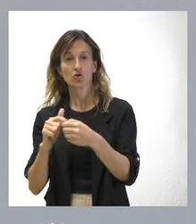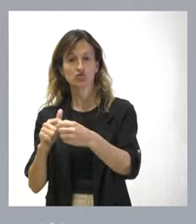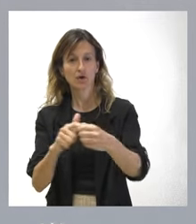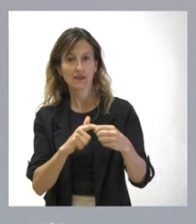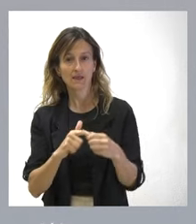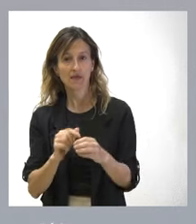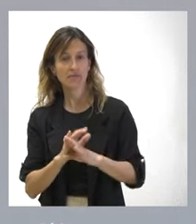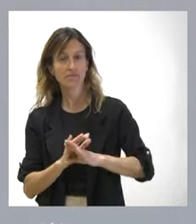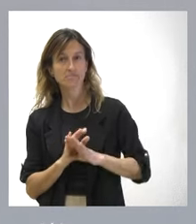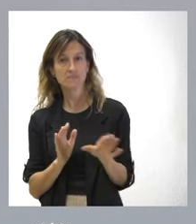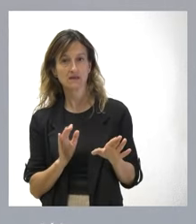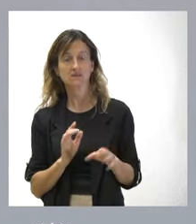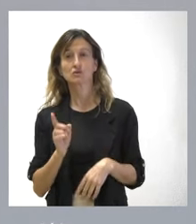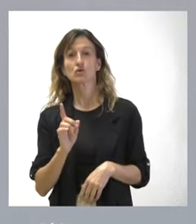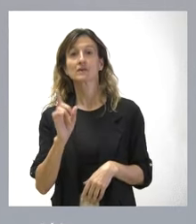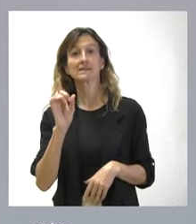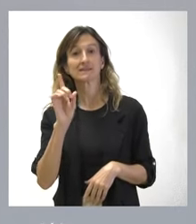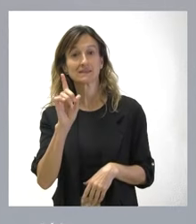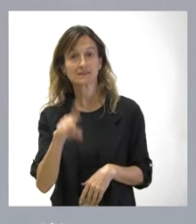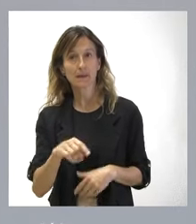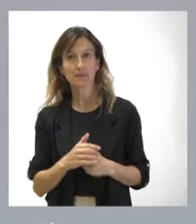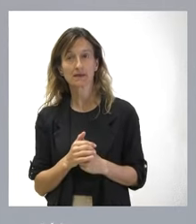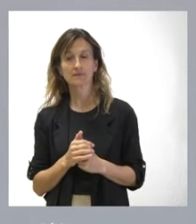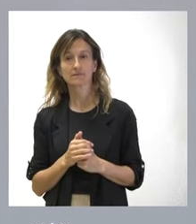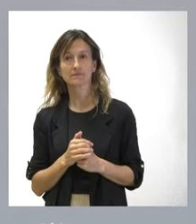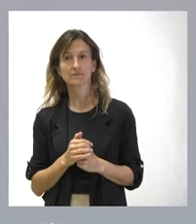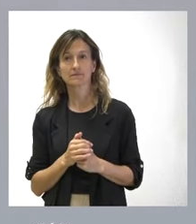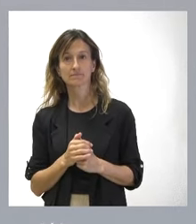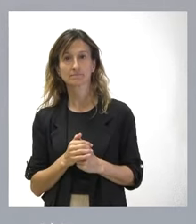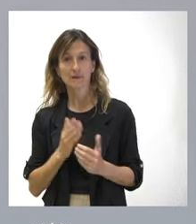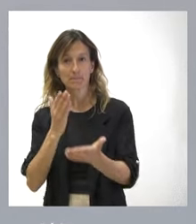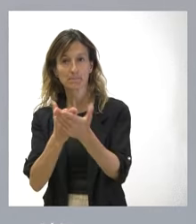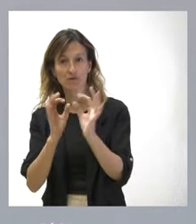todos los españoles y entre todos los territorios. Eso es lo que pedimos desde la Junta de Castilla y León.